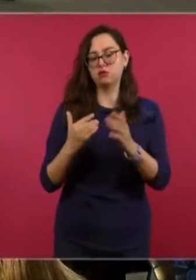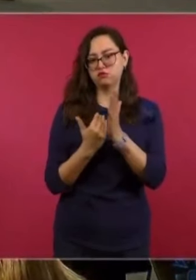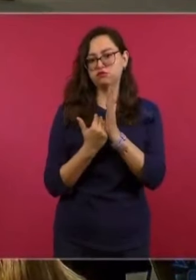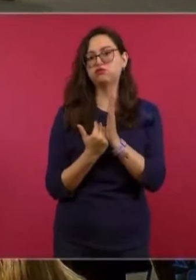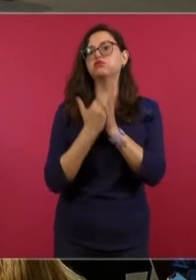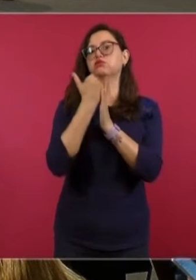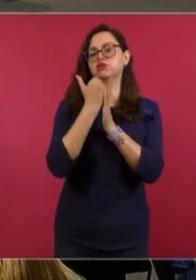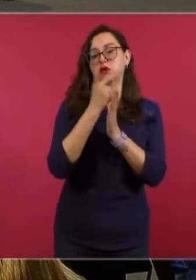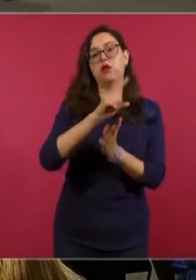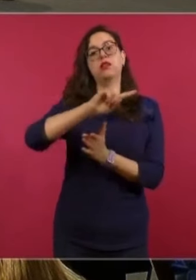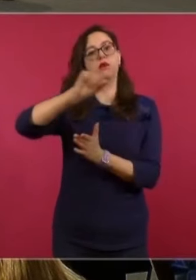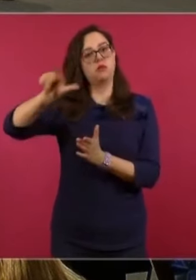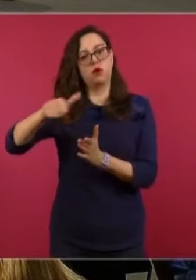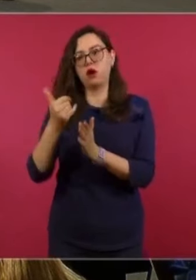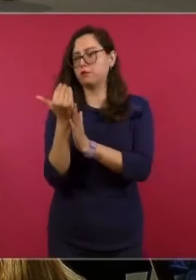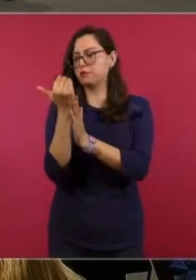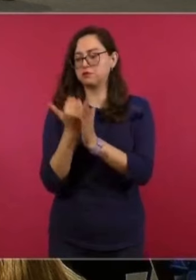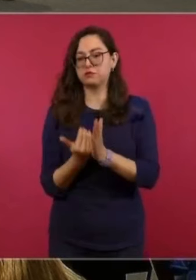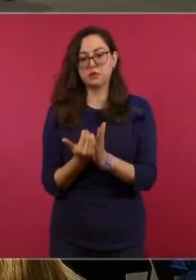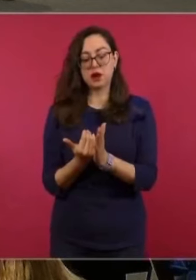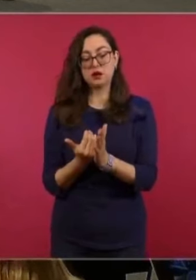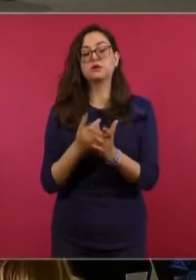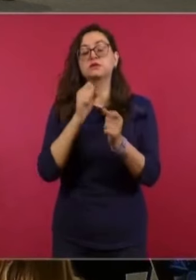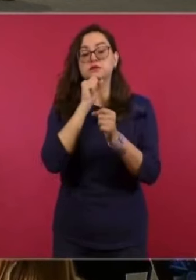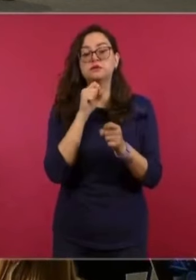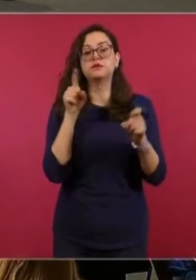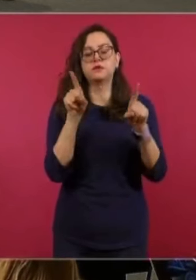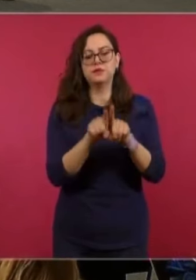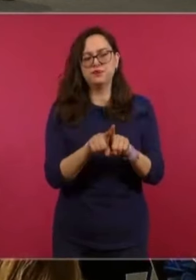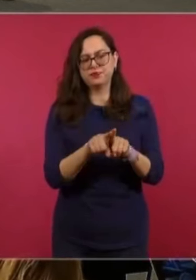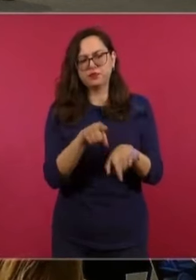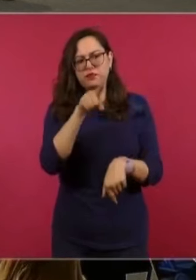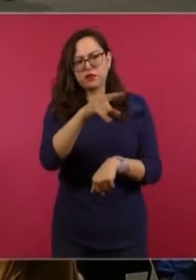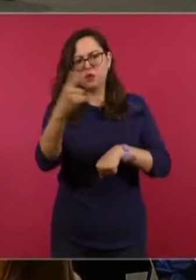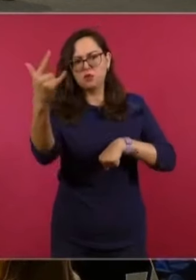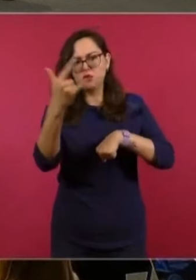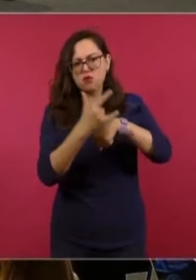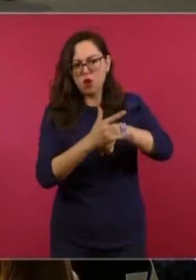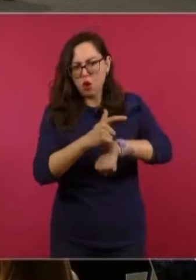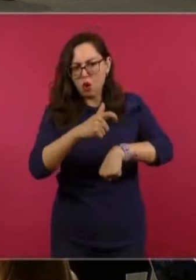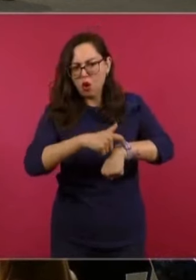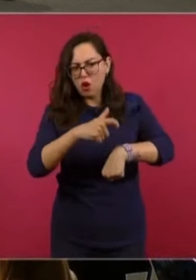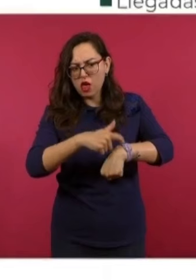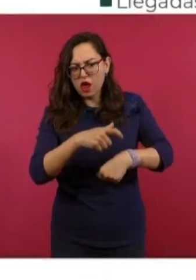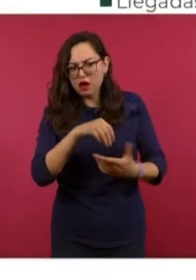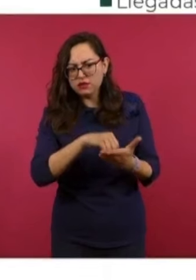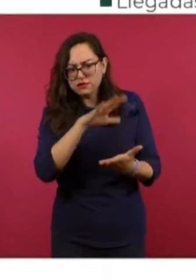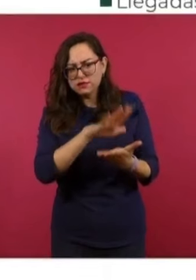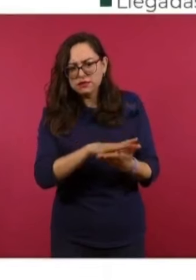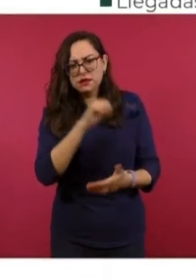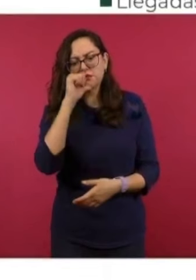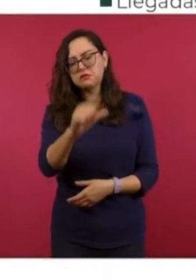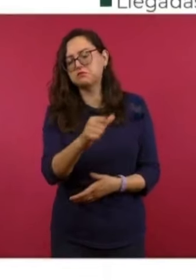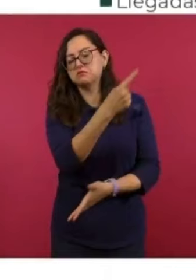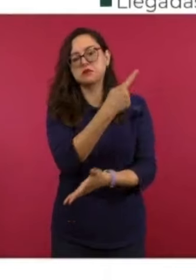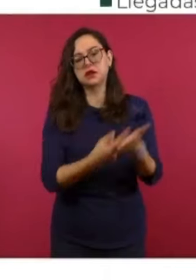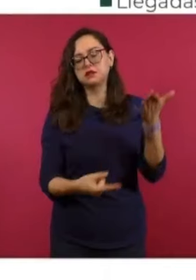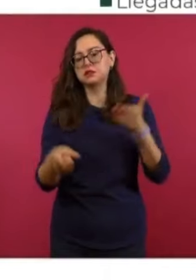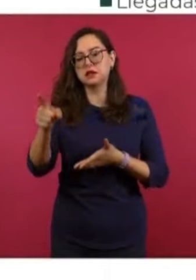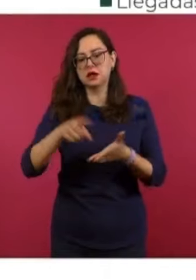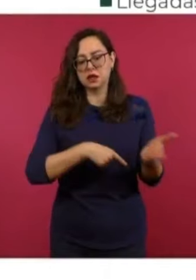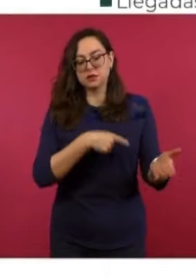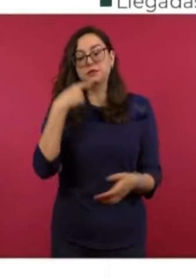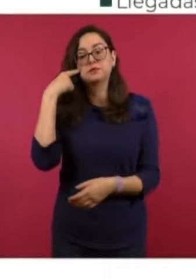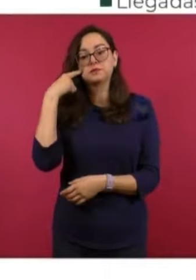Se eliminaron las operaciones y un horario asignado y se eliminaron en las pantallas de información de vuelo los horarios comerciales.